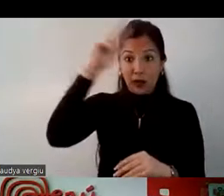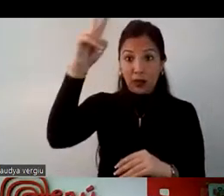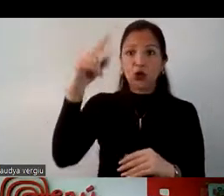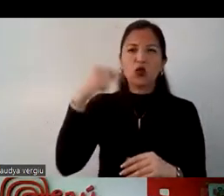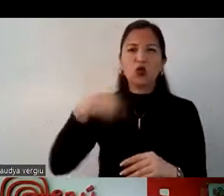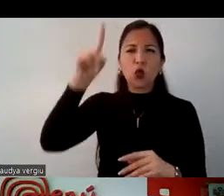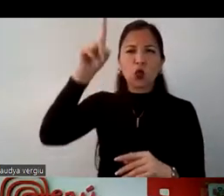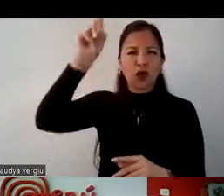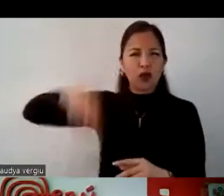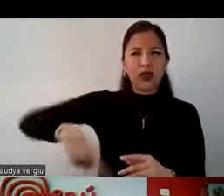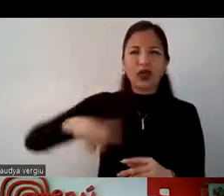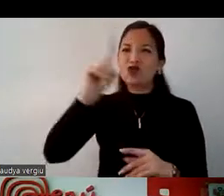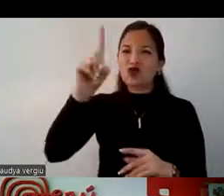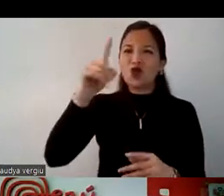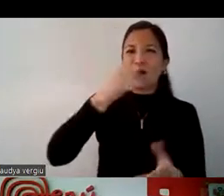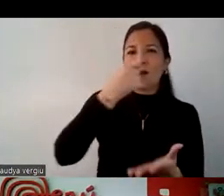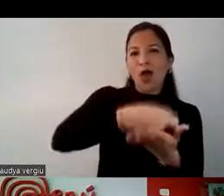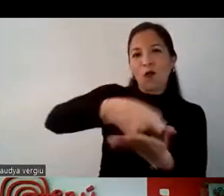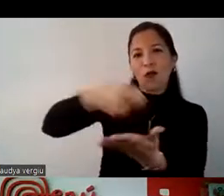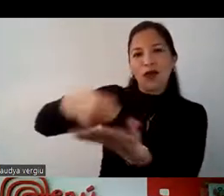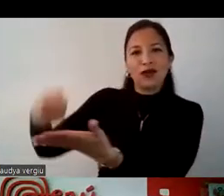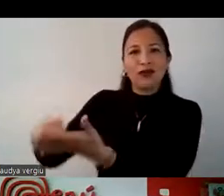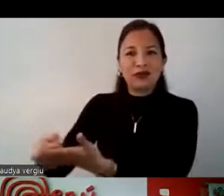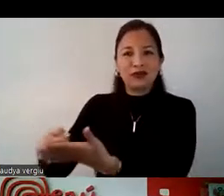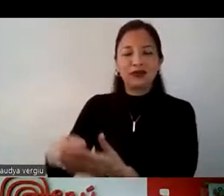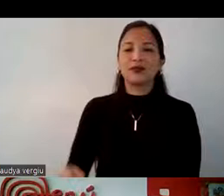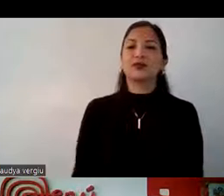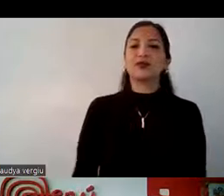día entero de compras a los turistas ecuatorianos.